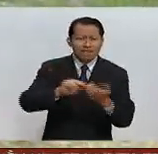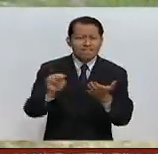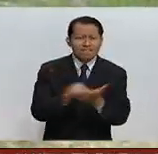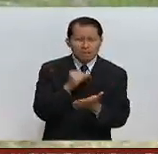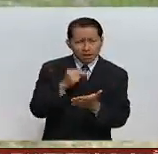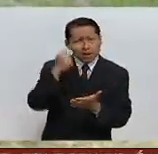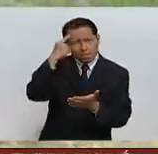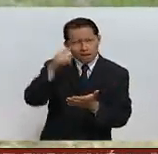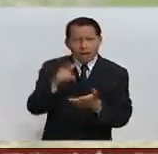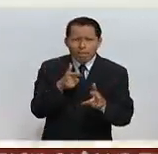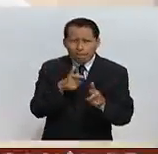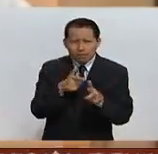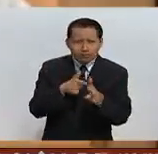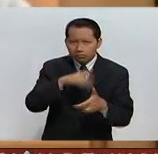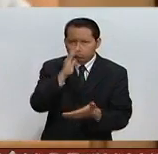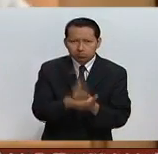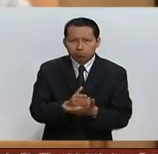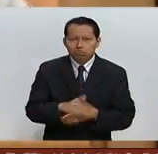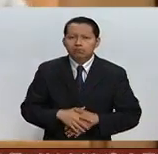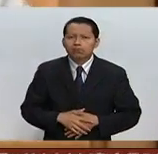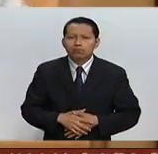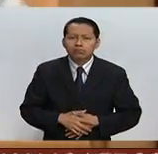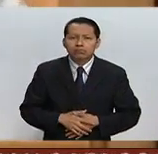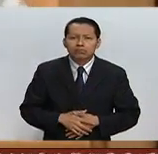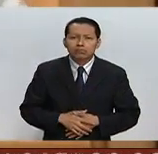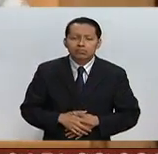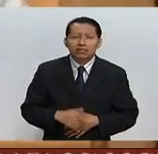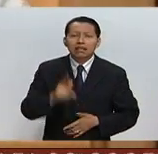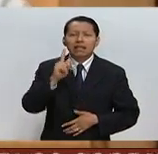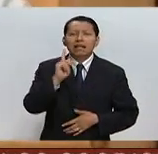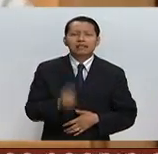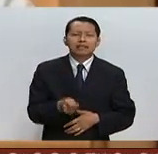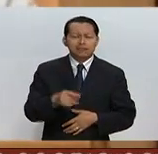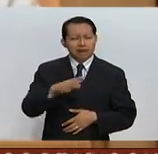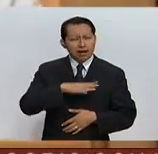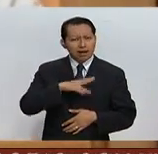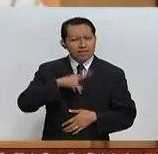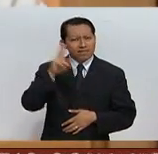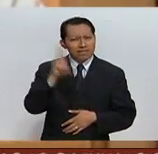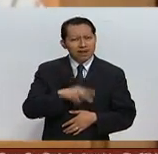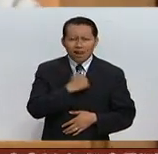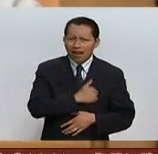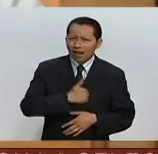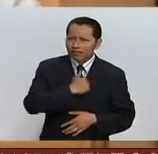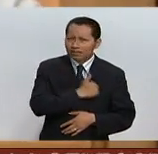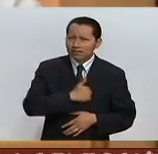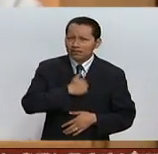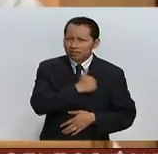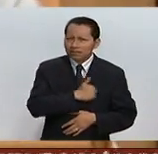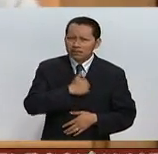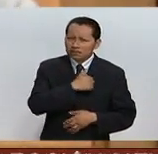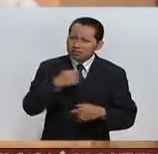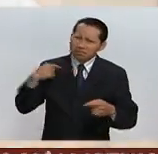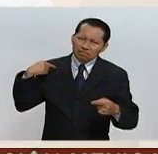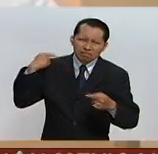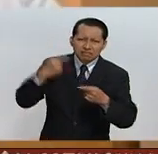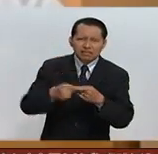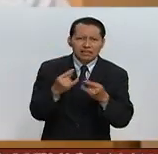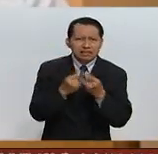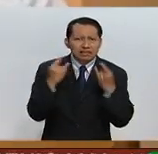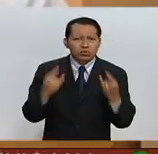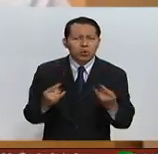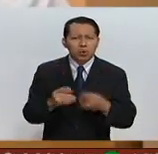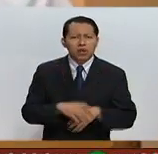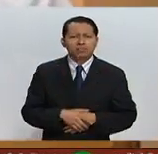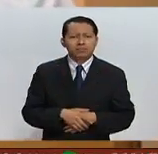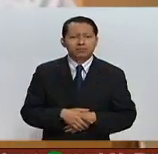cese del fuego definitivo. Damos vuelta a esta trágica y larga página de nuestra historia. Que